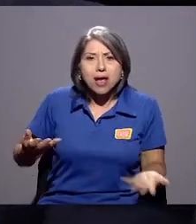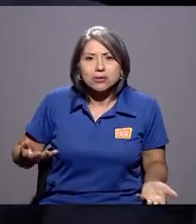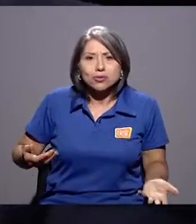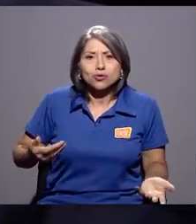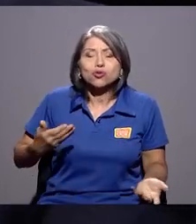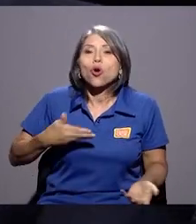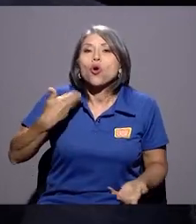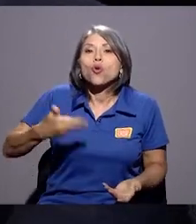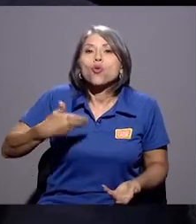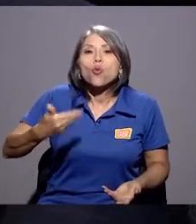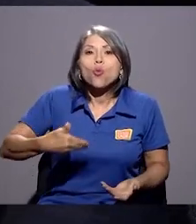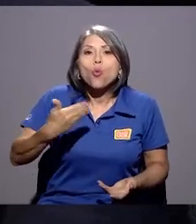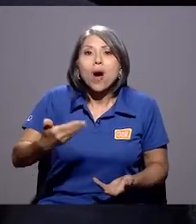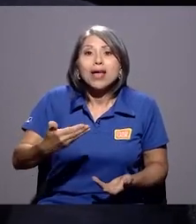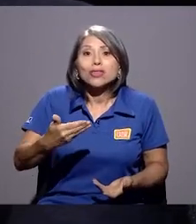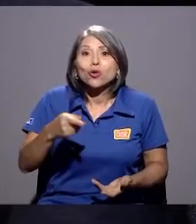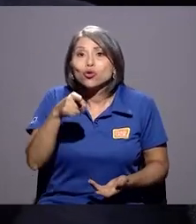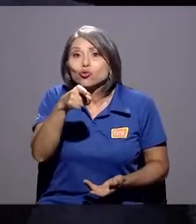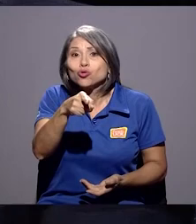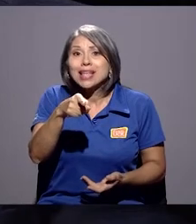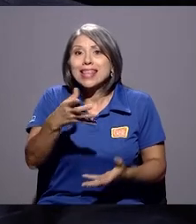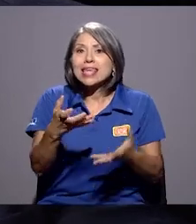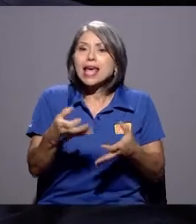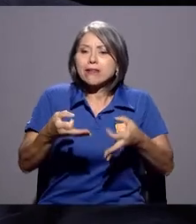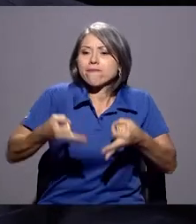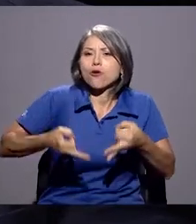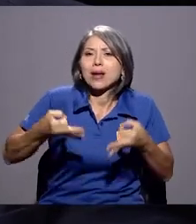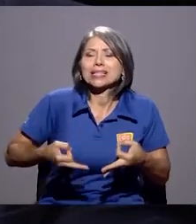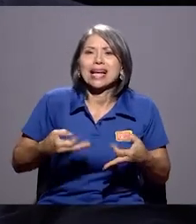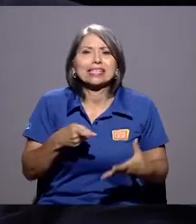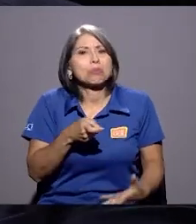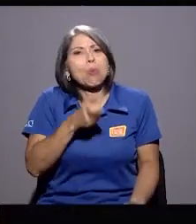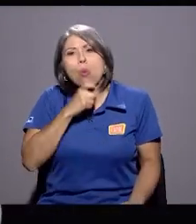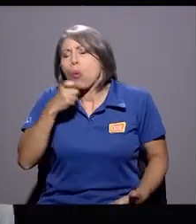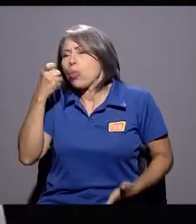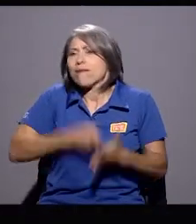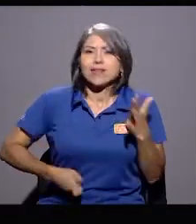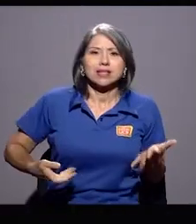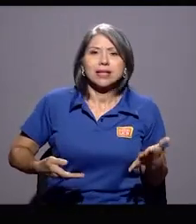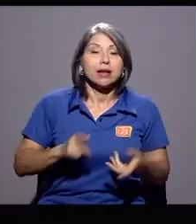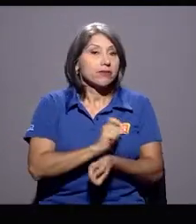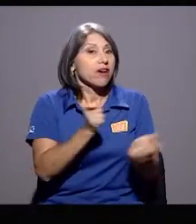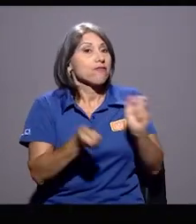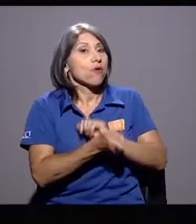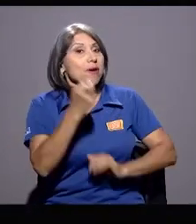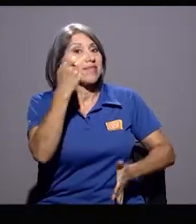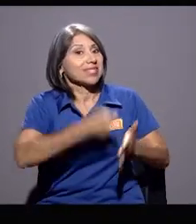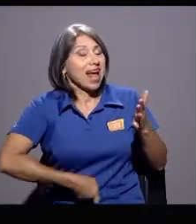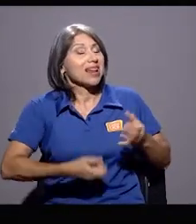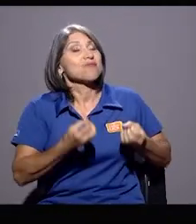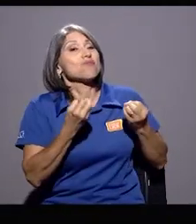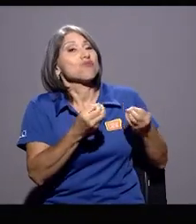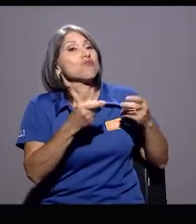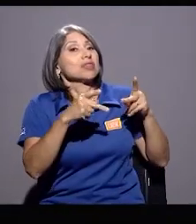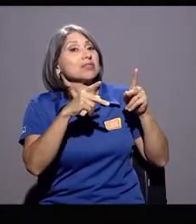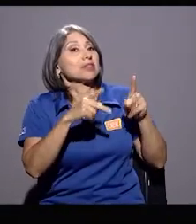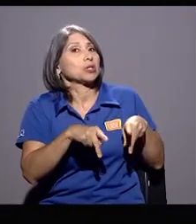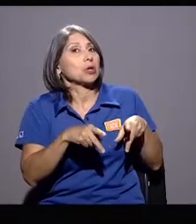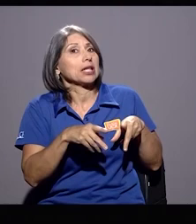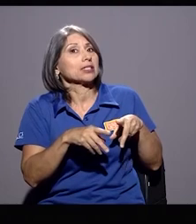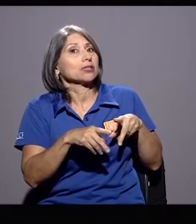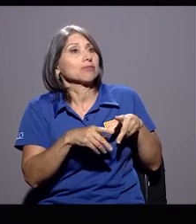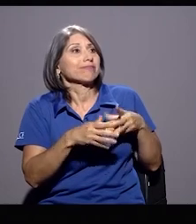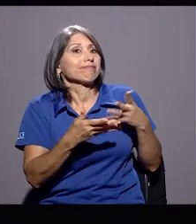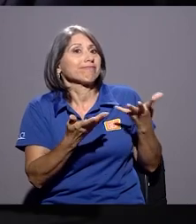costo de estar formalizado es muy alto. Y ahí tenemos otro problema. La reforma hizo que muchos también se escaparan y quedaran... Terminaran